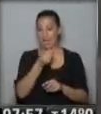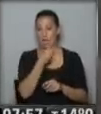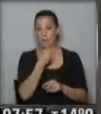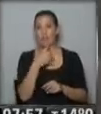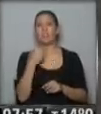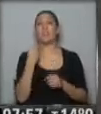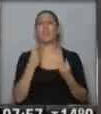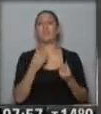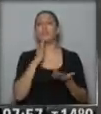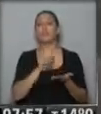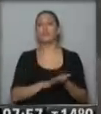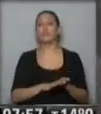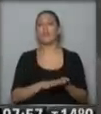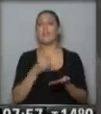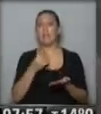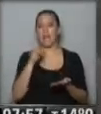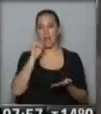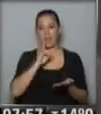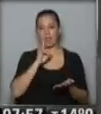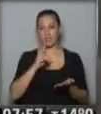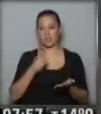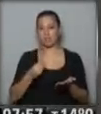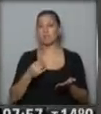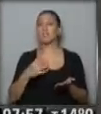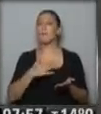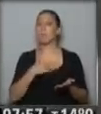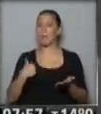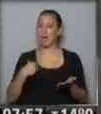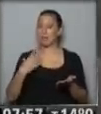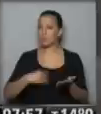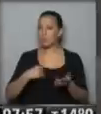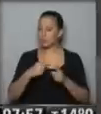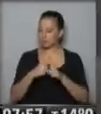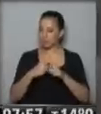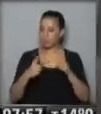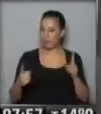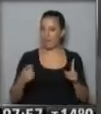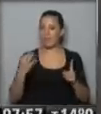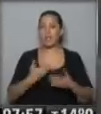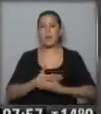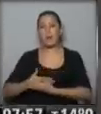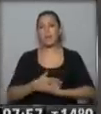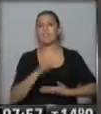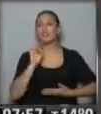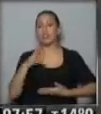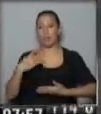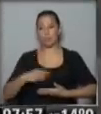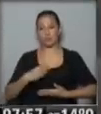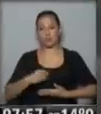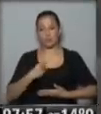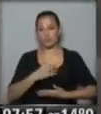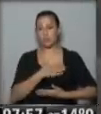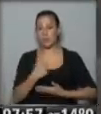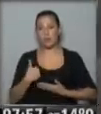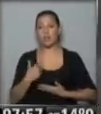tiene que ver con la lactancia materna. Una lactancia materna prolongada y únicamente que el bebé tome leche de su madre va a